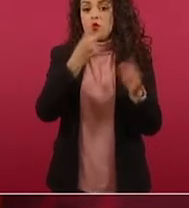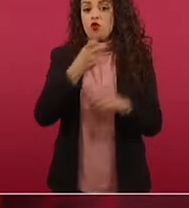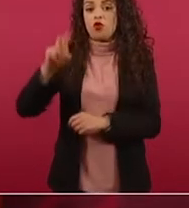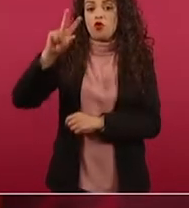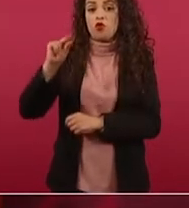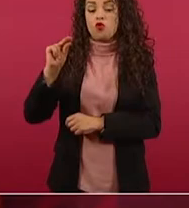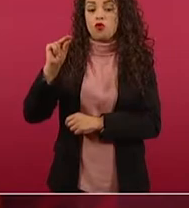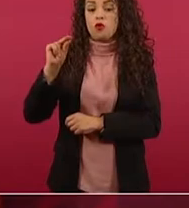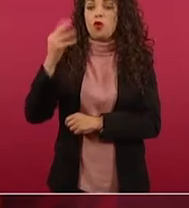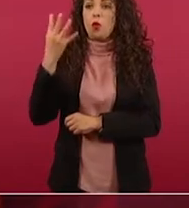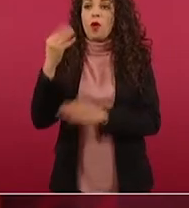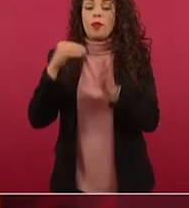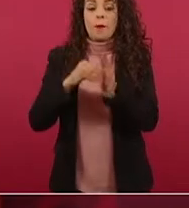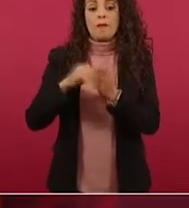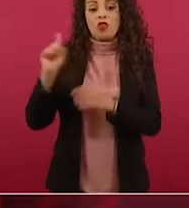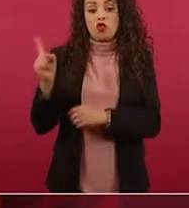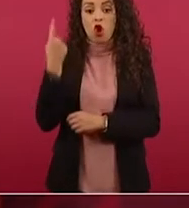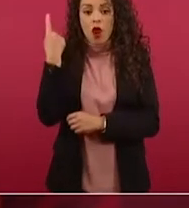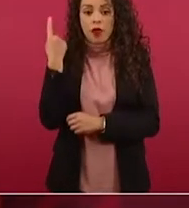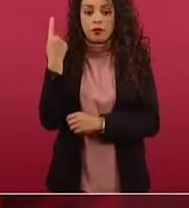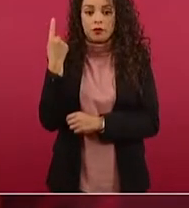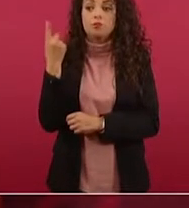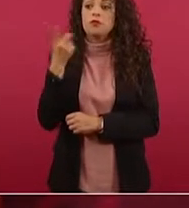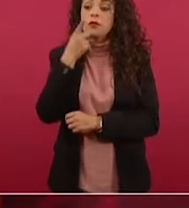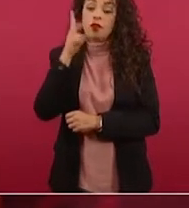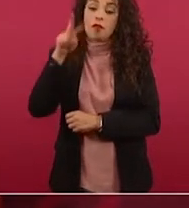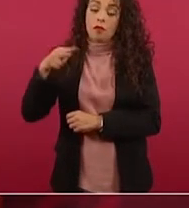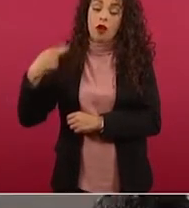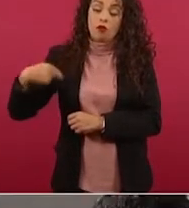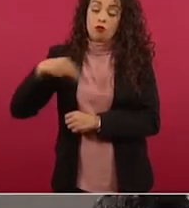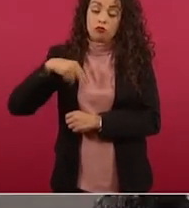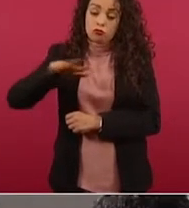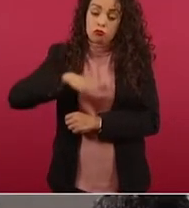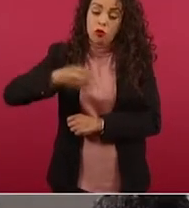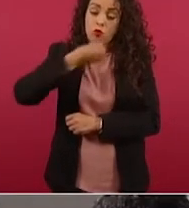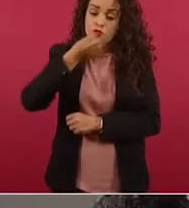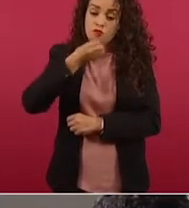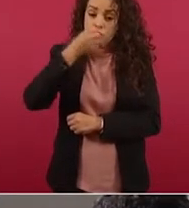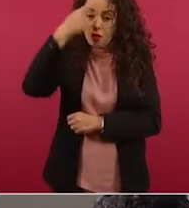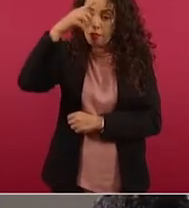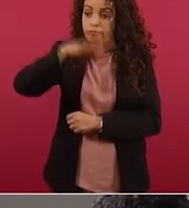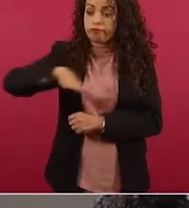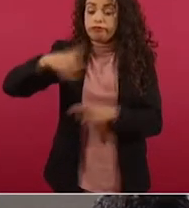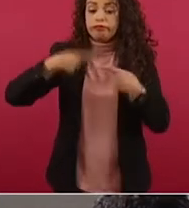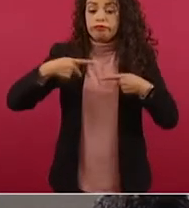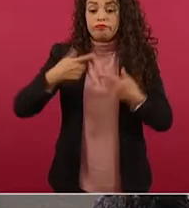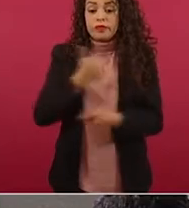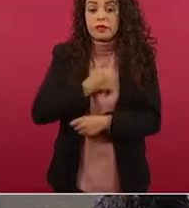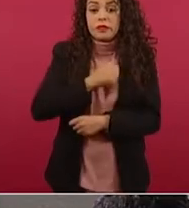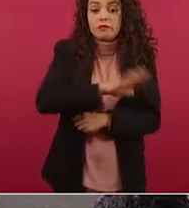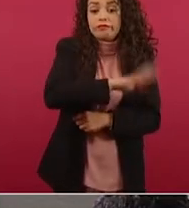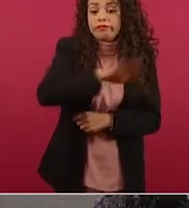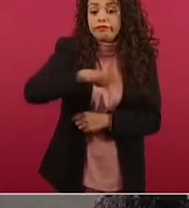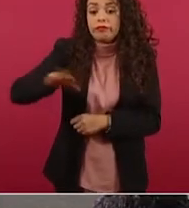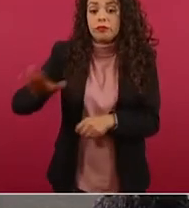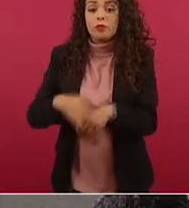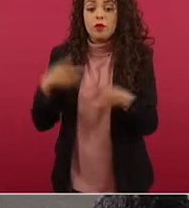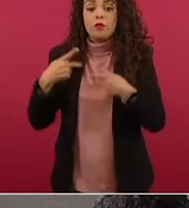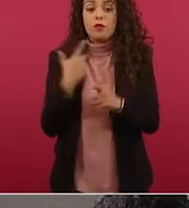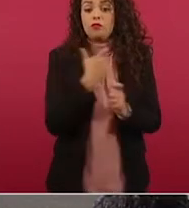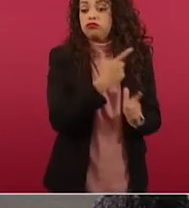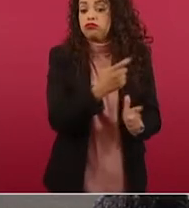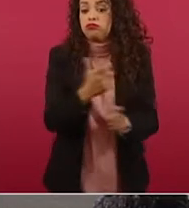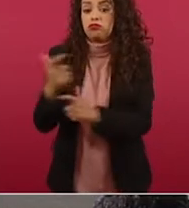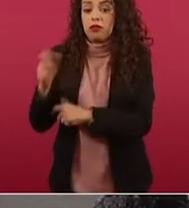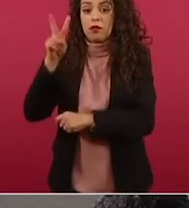dólares y dijo, Heidi y yo estamos orando por toda la comunidad de Ubalde en este momento. Lamentamos las vidas que fueron arrebatadas por este acto de